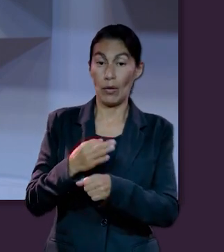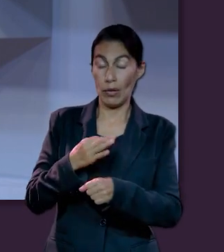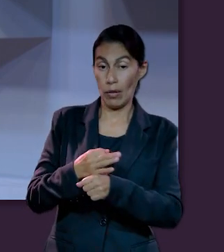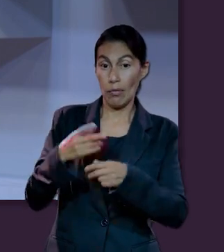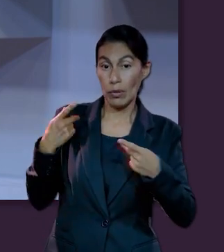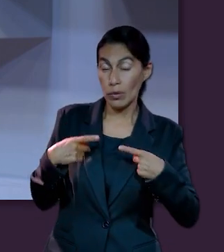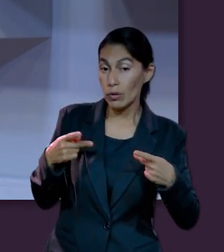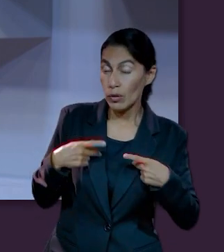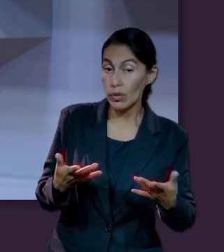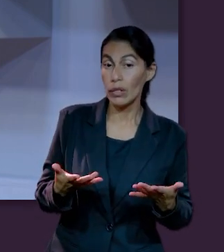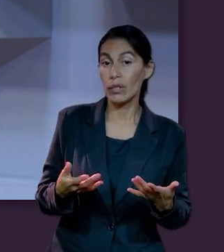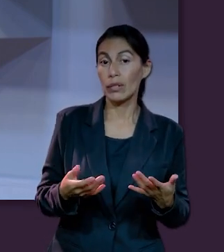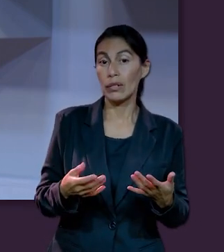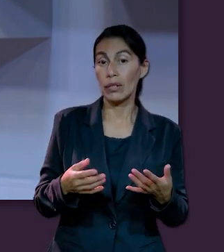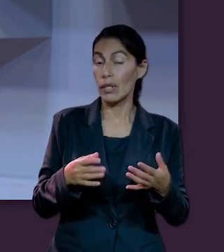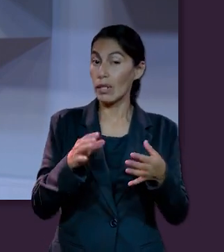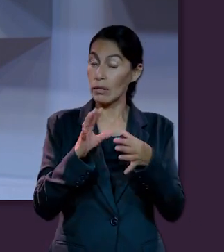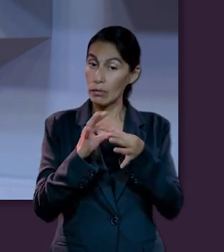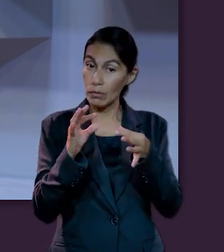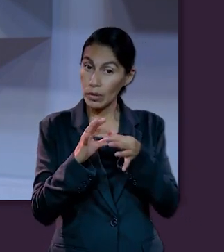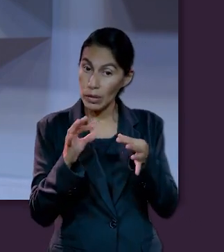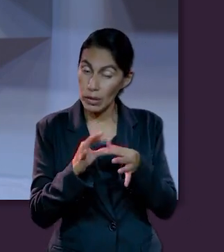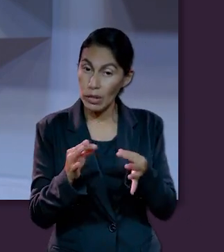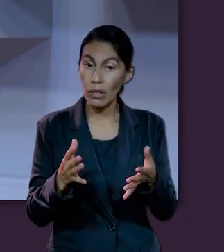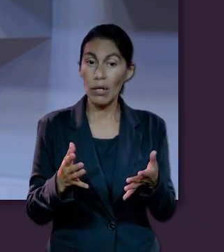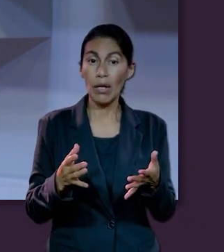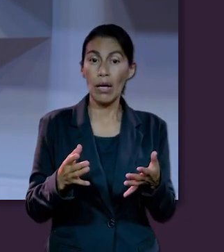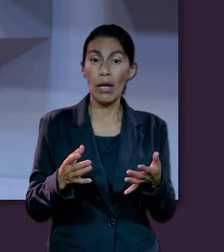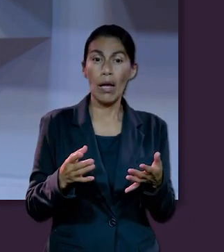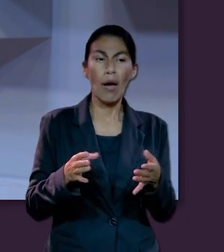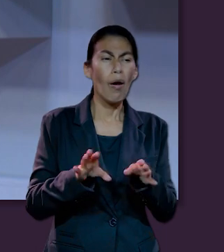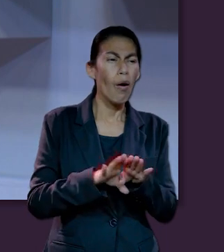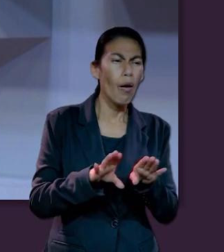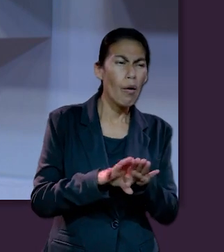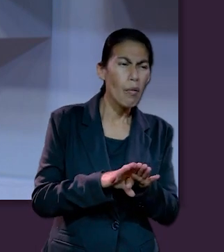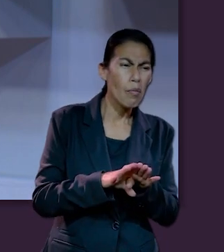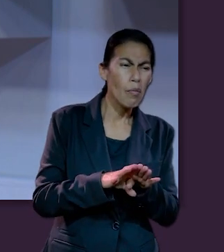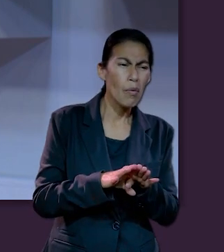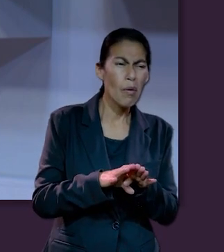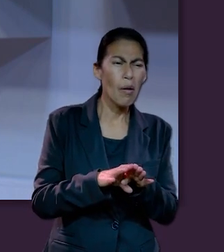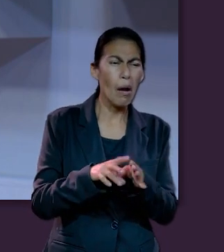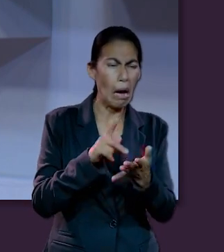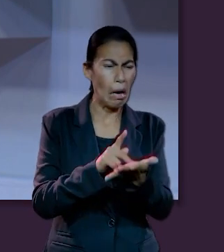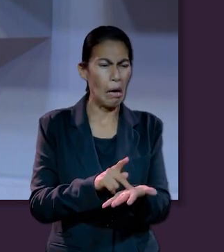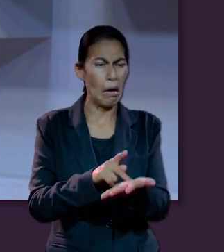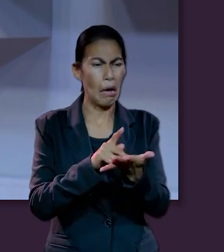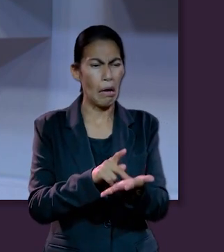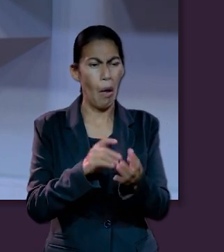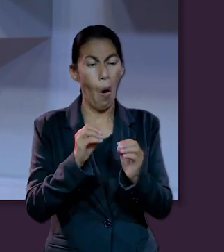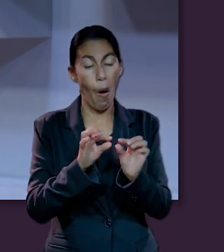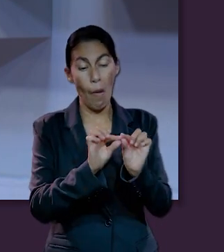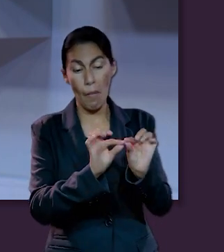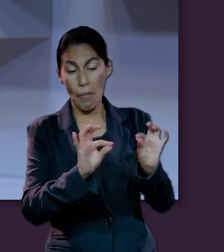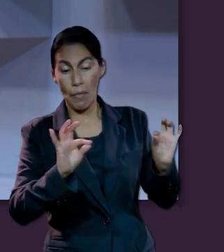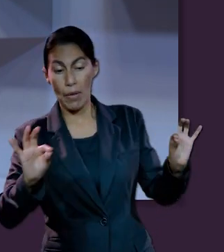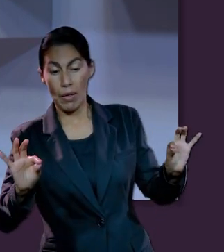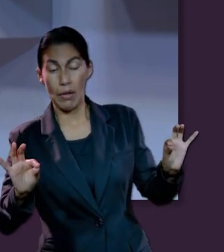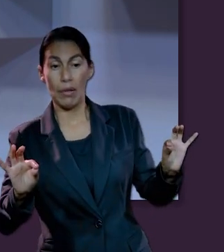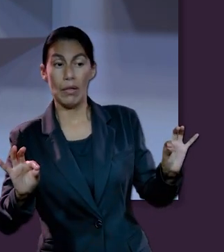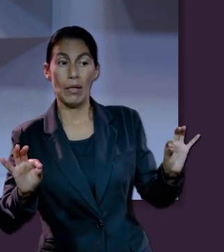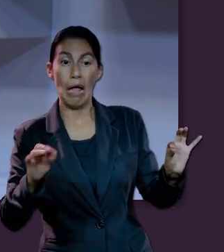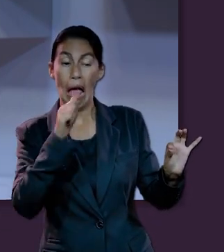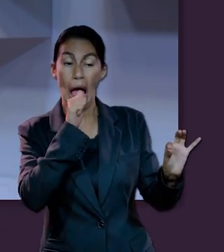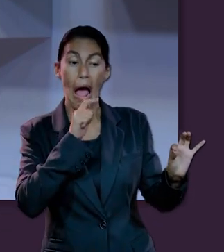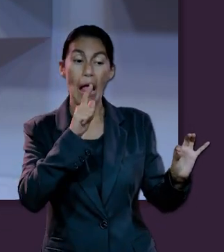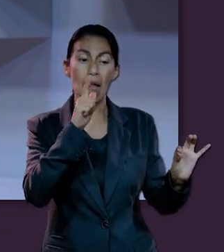intentando explicar qué es, si de alguna forma se puede medir o pesar, cuántos kilogramos de alma